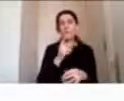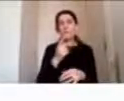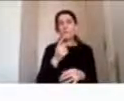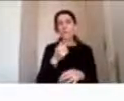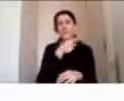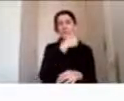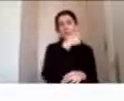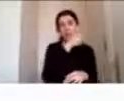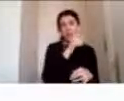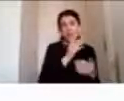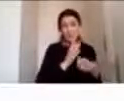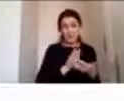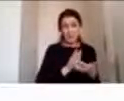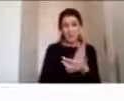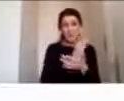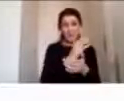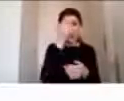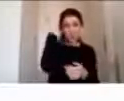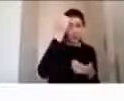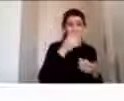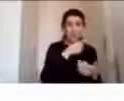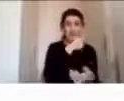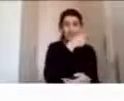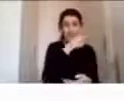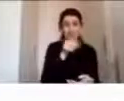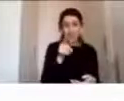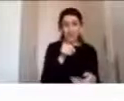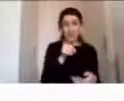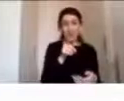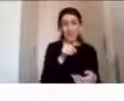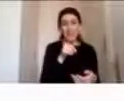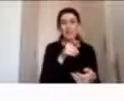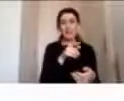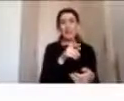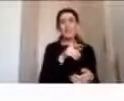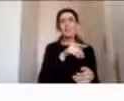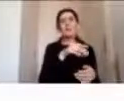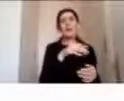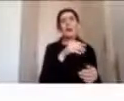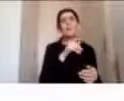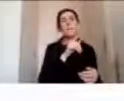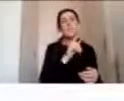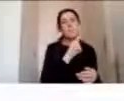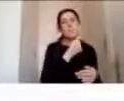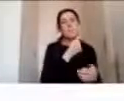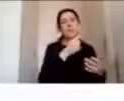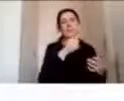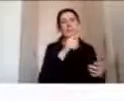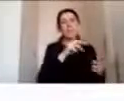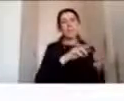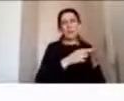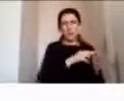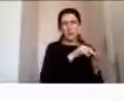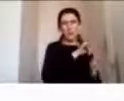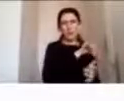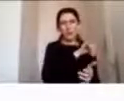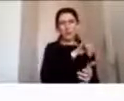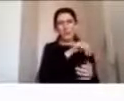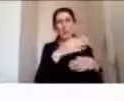y generalmente se observa una mejora sustancial posterior a tres o seis meses después de la lesión